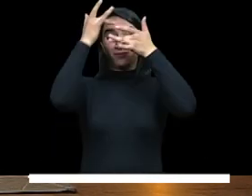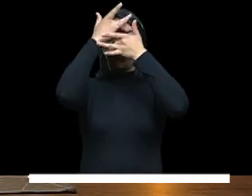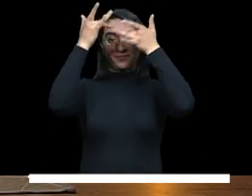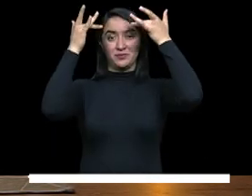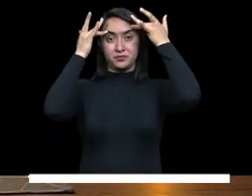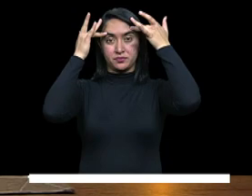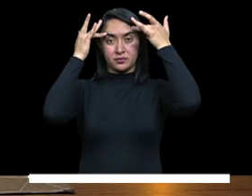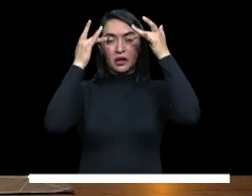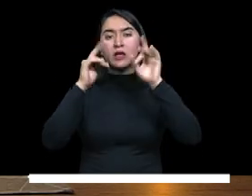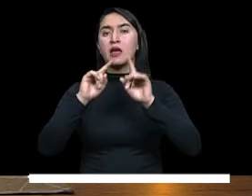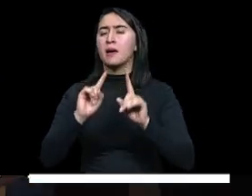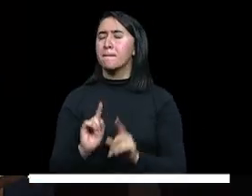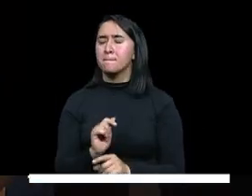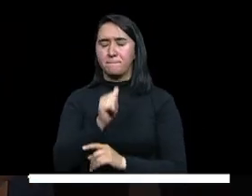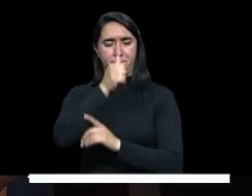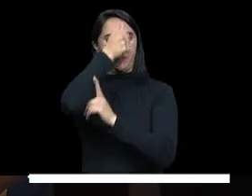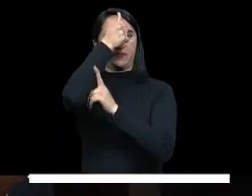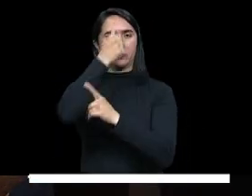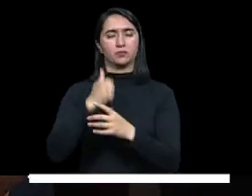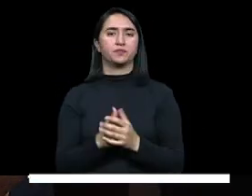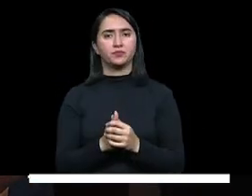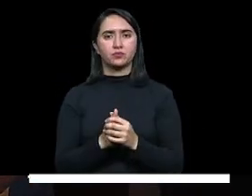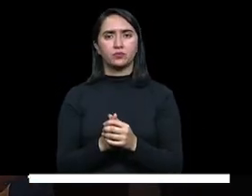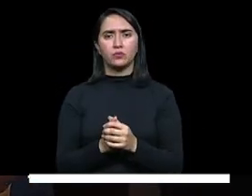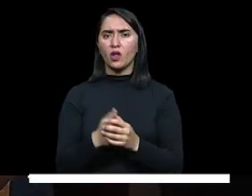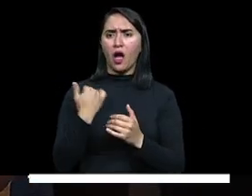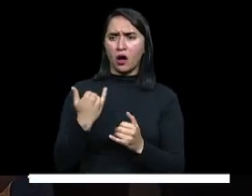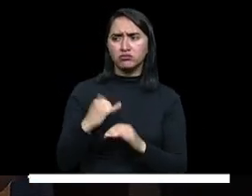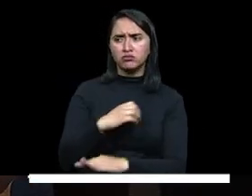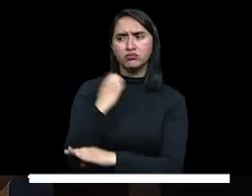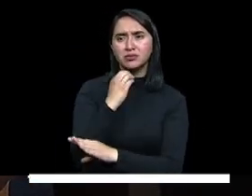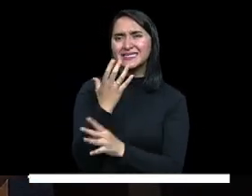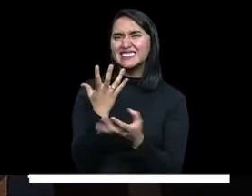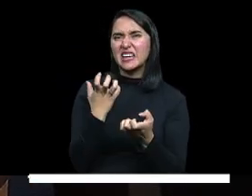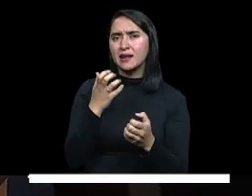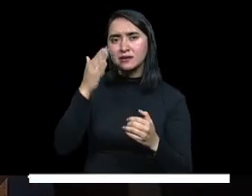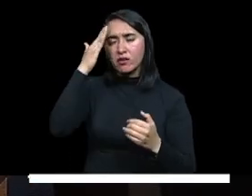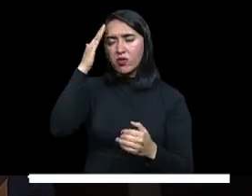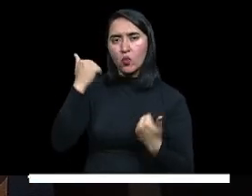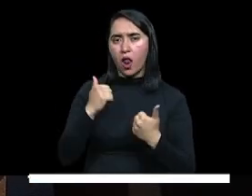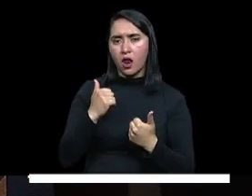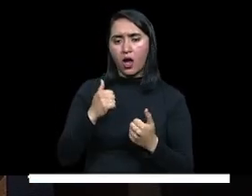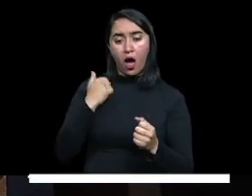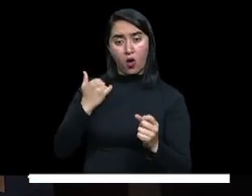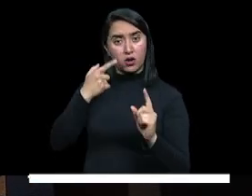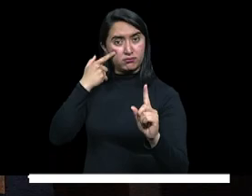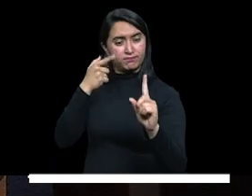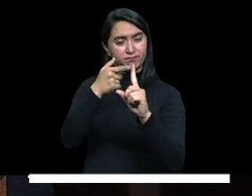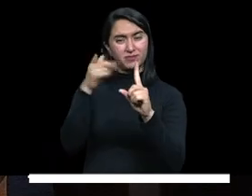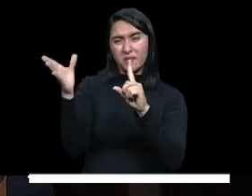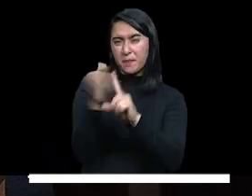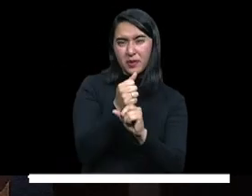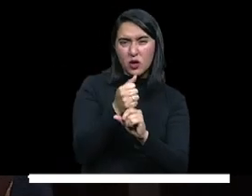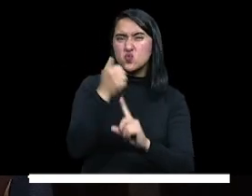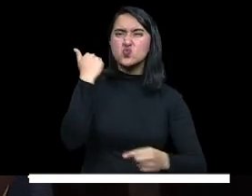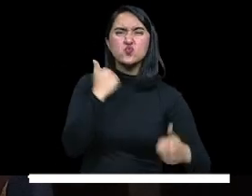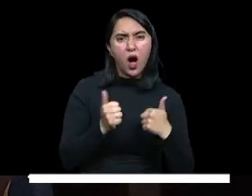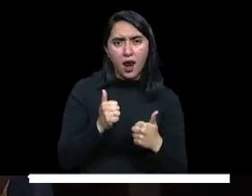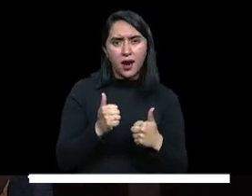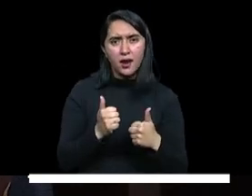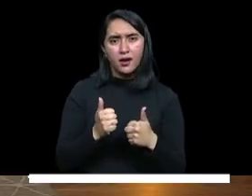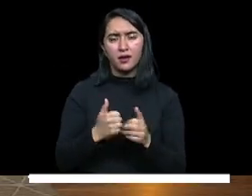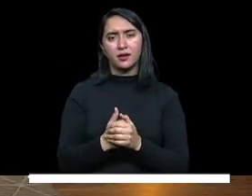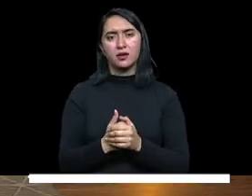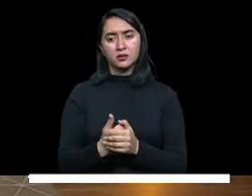todos los colombianos, ministra y viceministro, queremos saber es qué se ha logrado desde ese punto, desde ese momento. Han